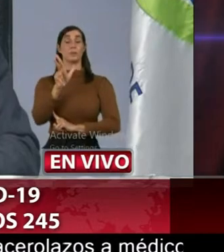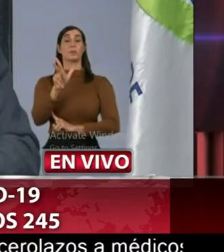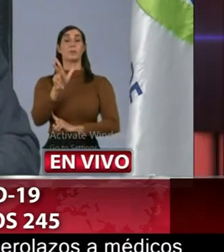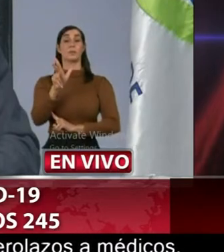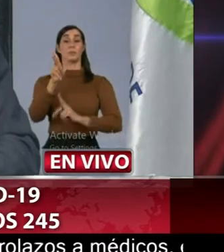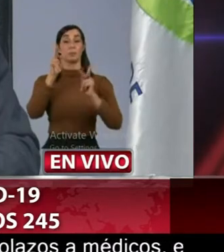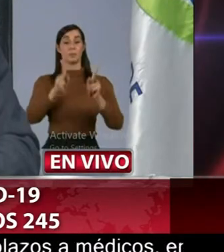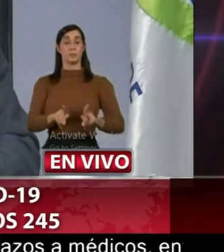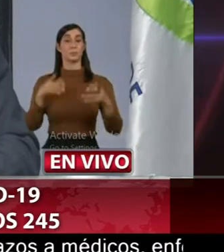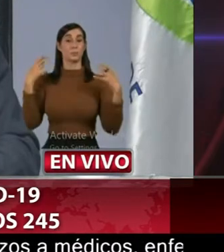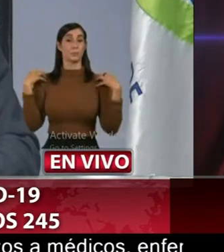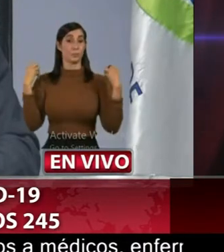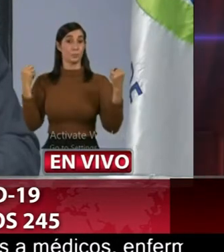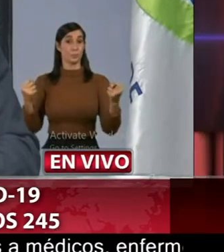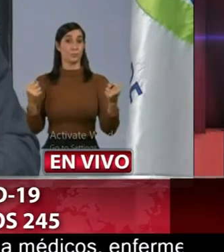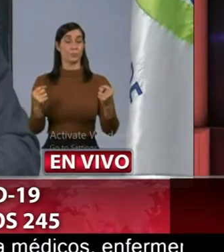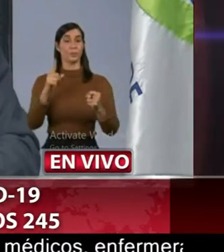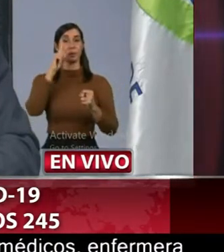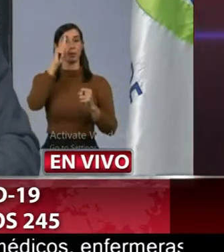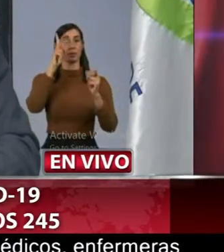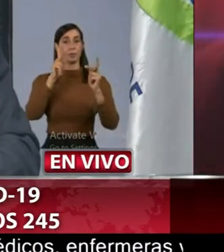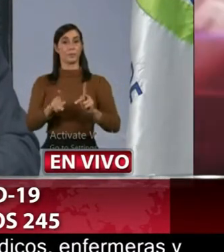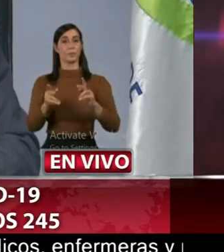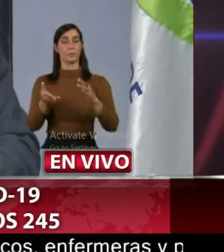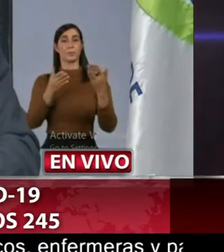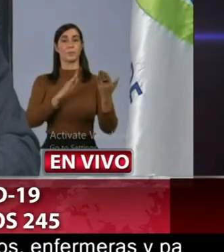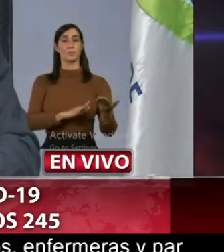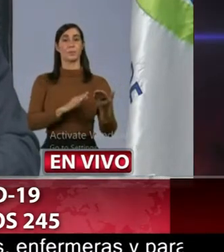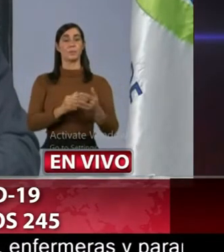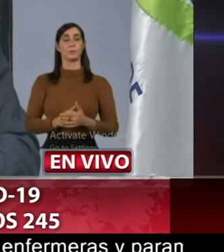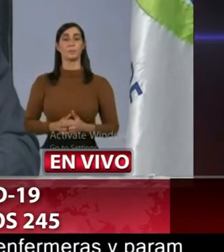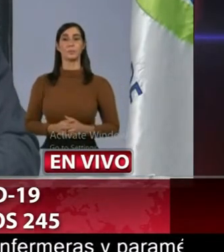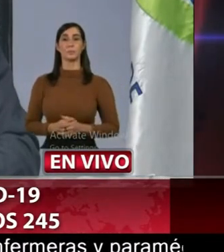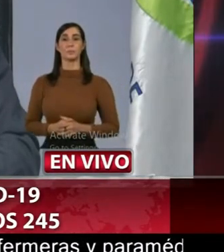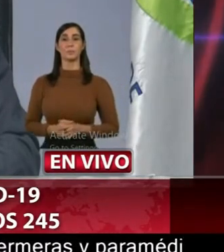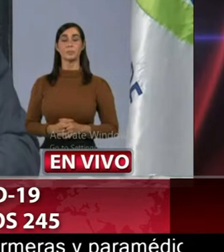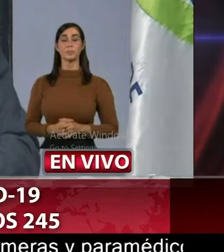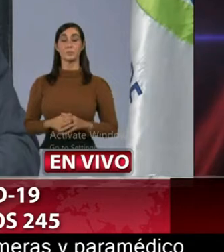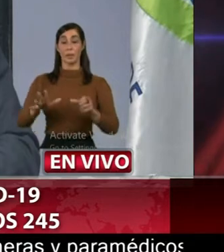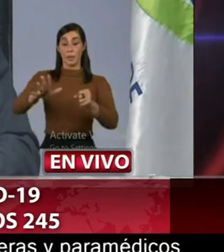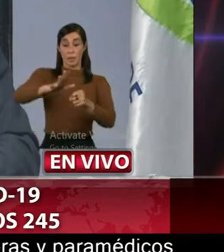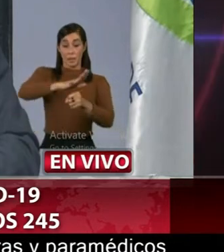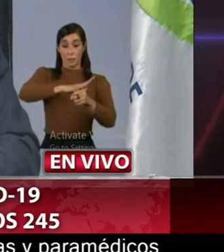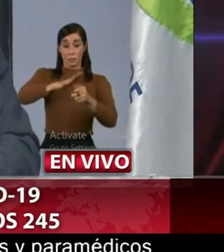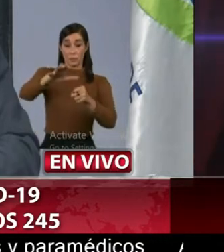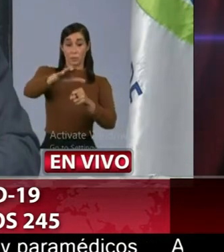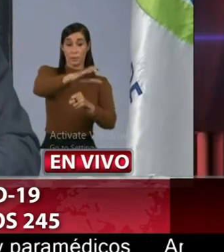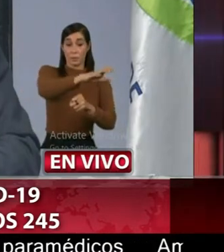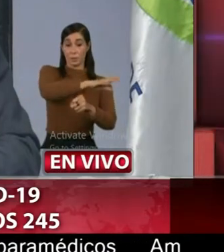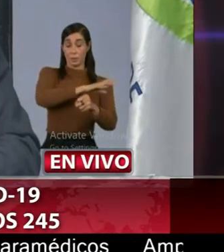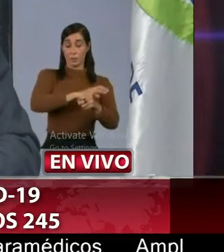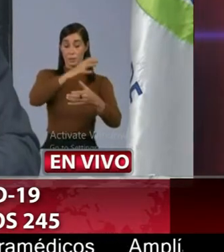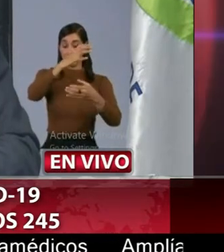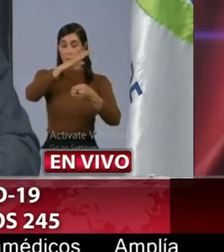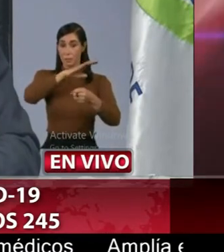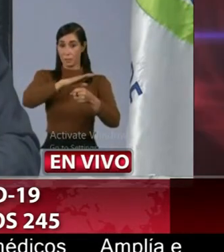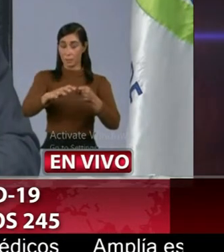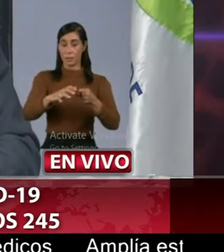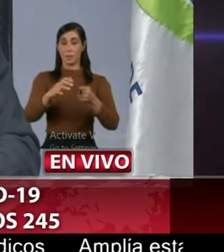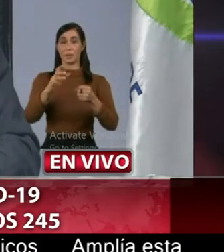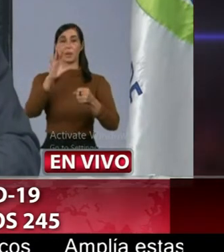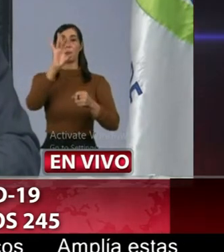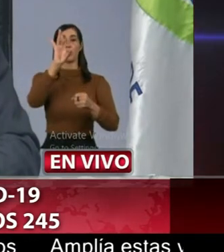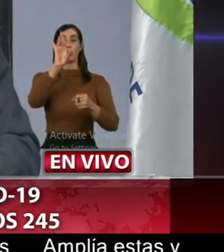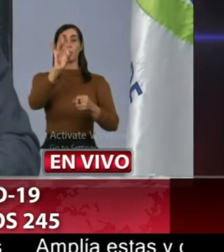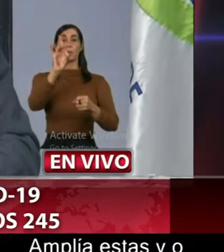tres recuperados un fallecimiento el total general registrado es